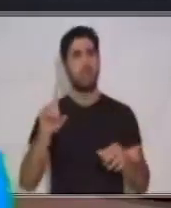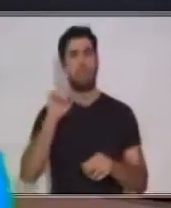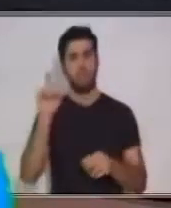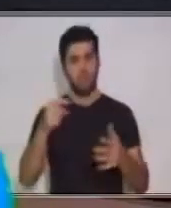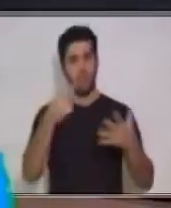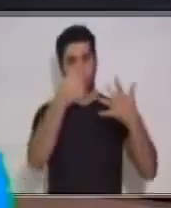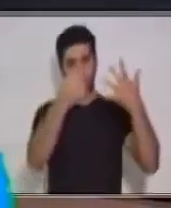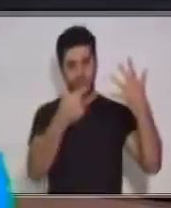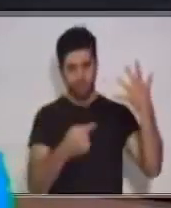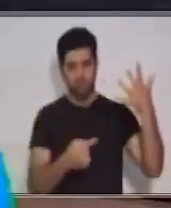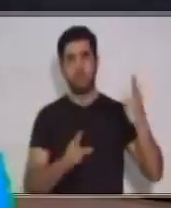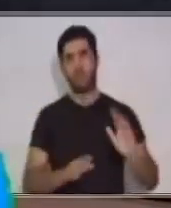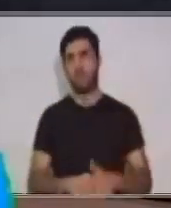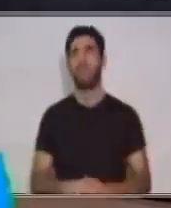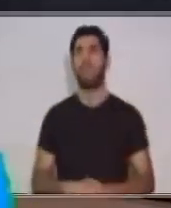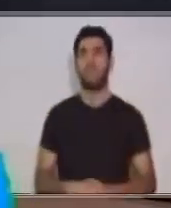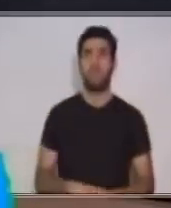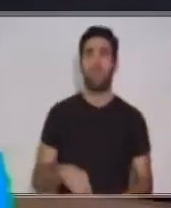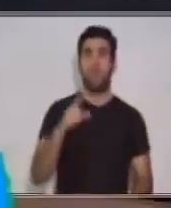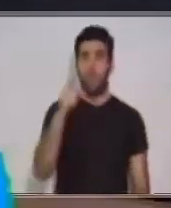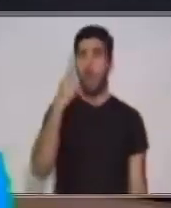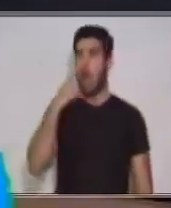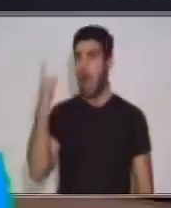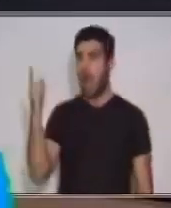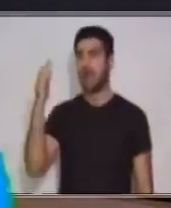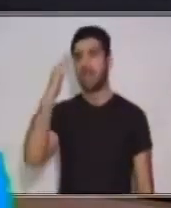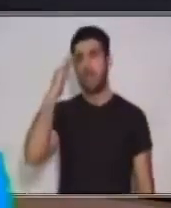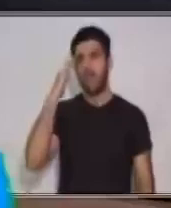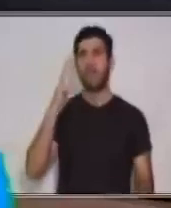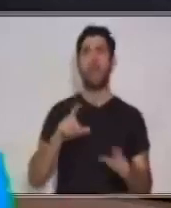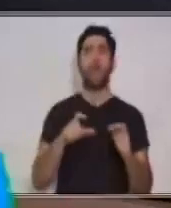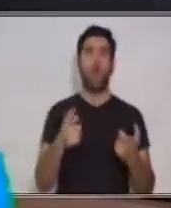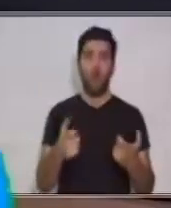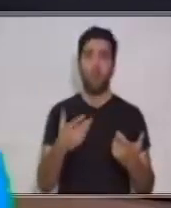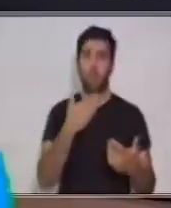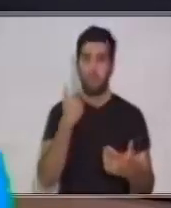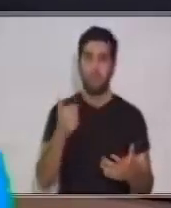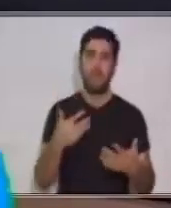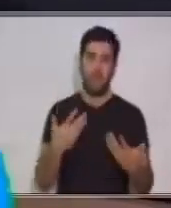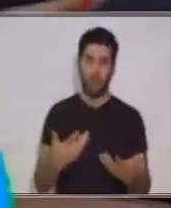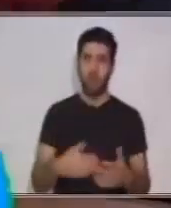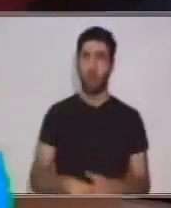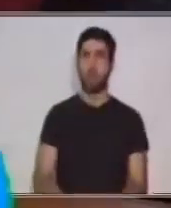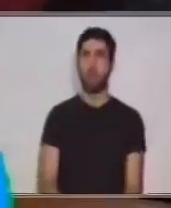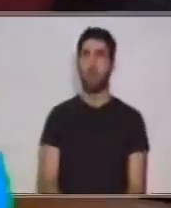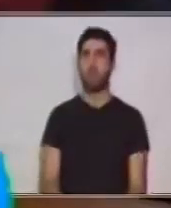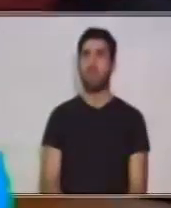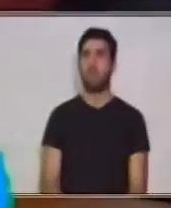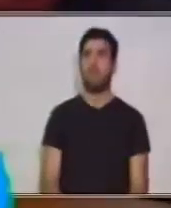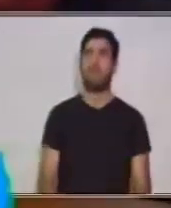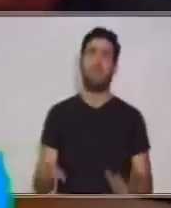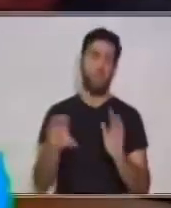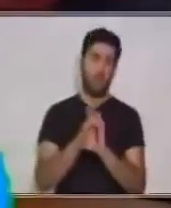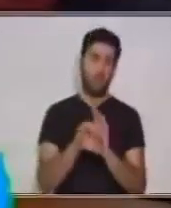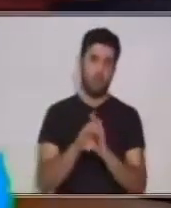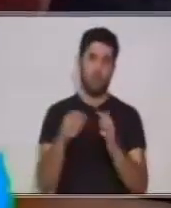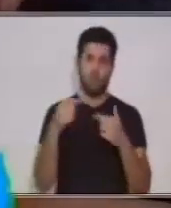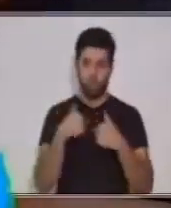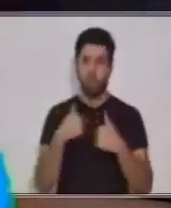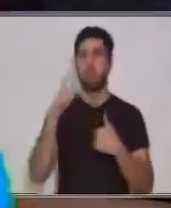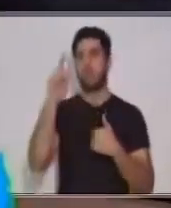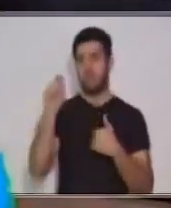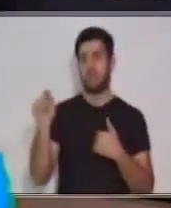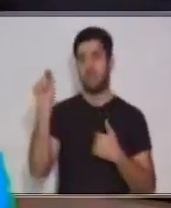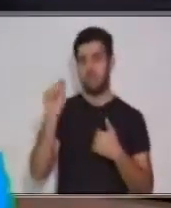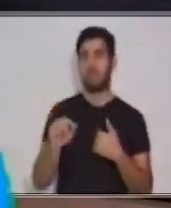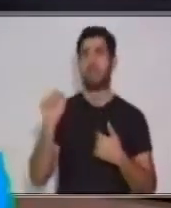En este caso, espero que tú ya puedas identificar los mensajes que te transmitimos por los medios visuales. Y en este caso, vamos a marcar que ya lo haces.